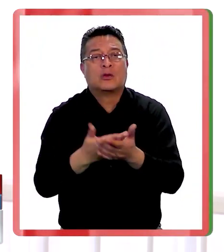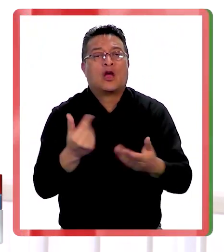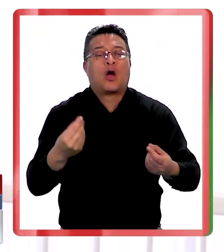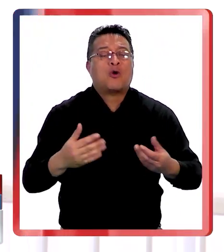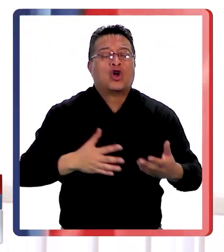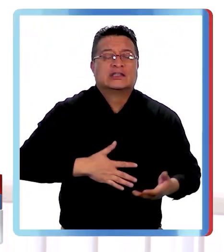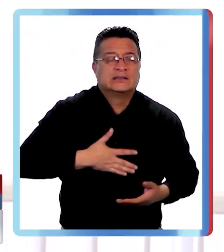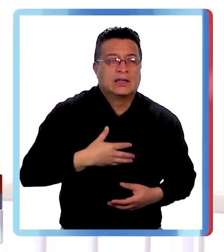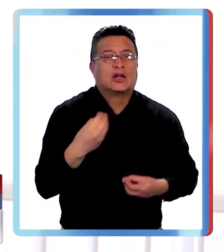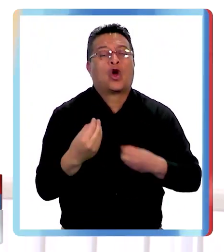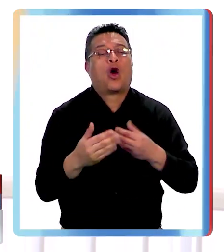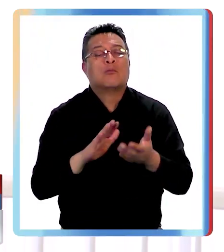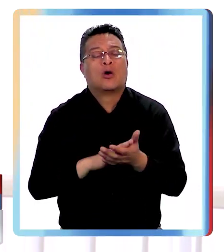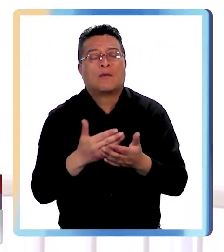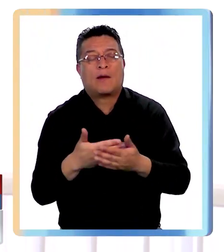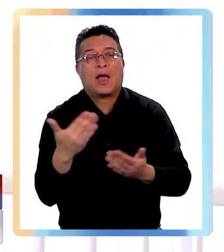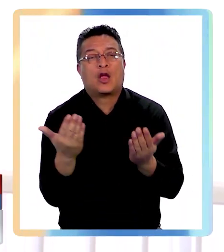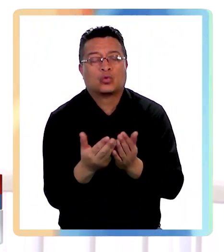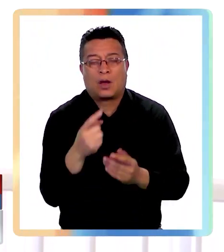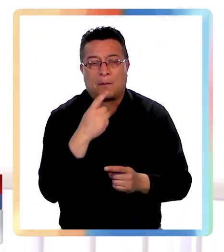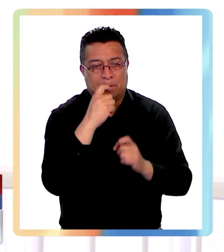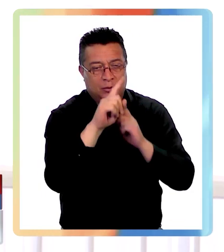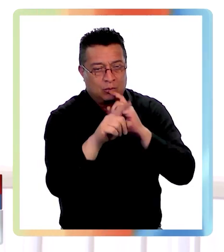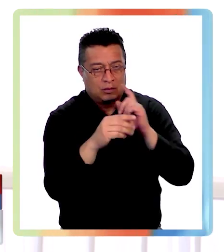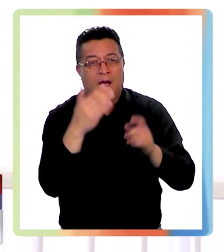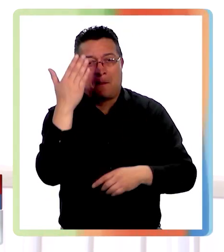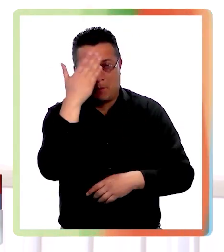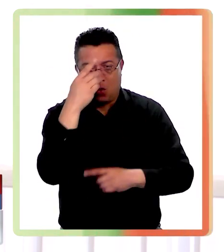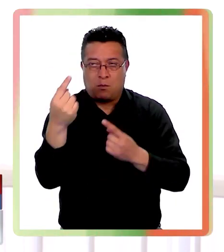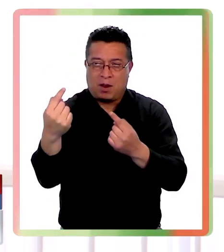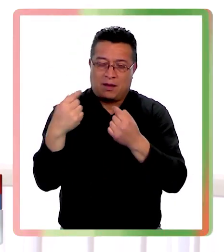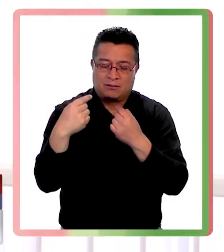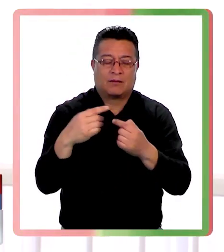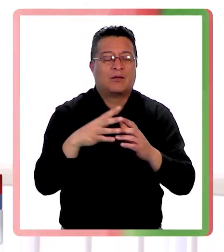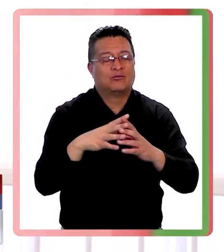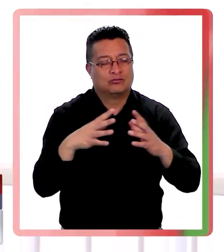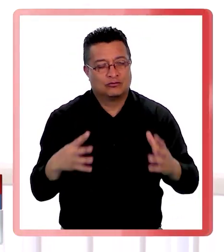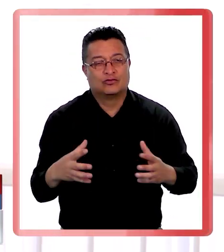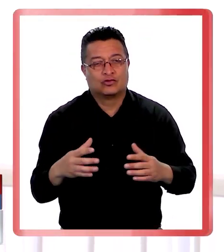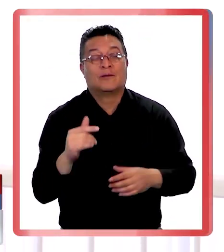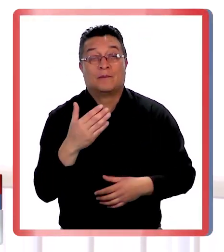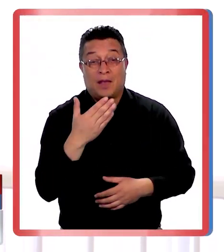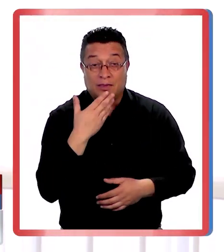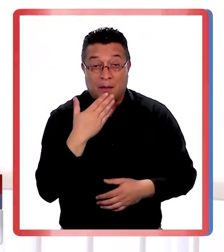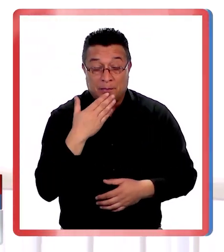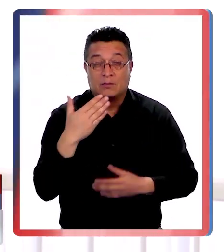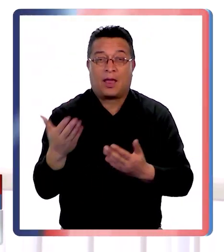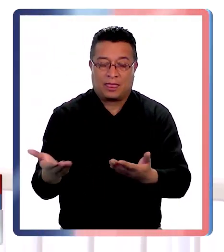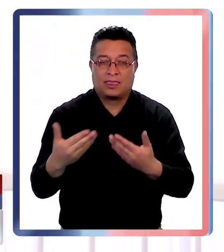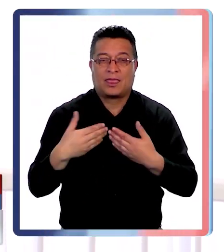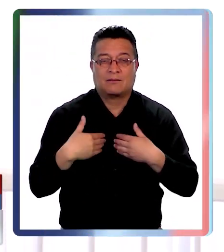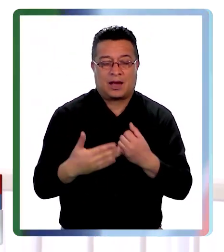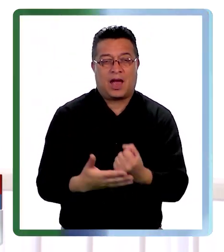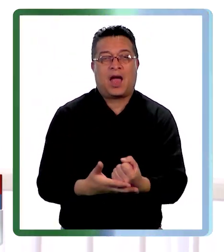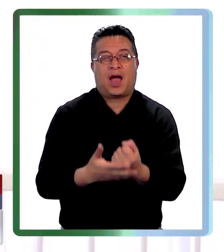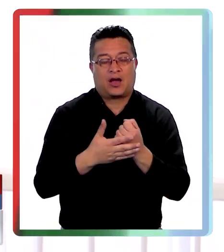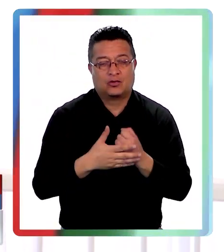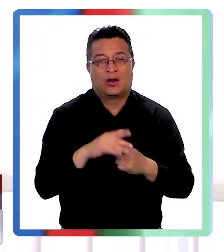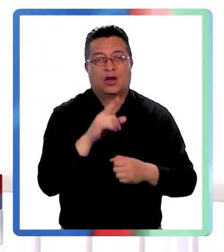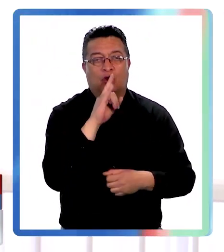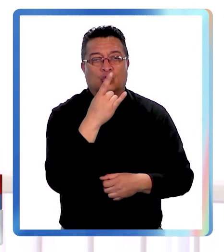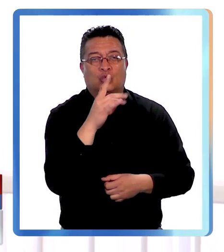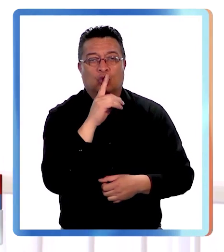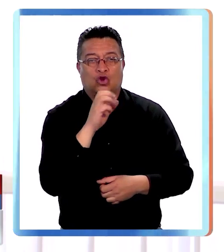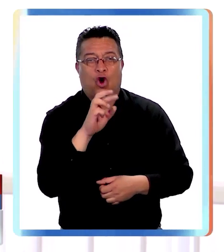nos sentimos, cómo vamos en los estudios, se preocupan de eso. También nos brindan ayuda con